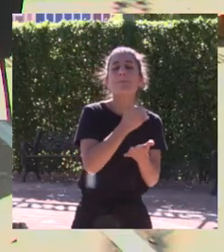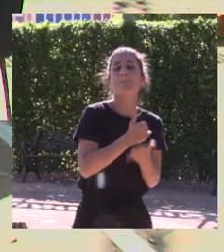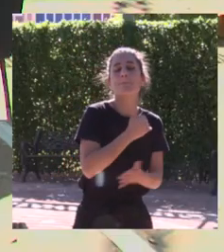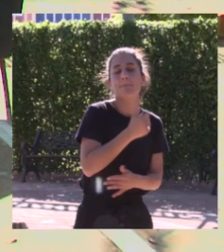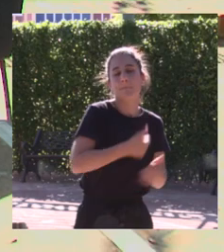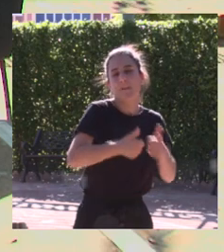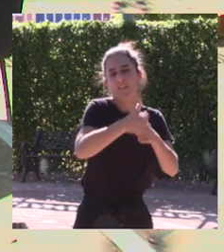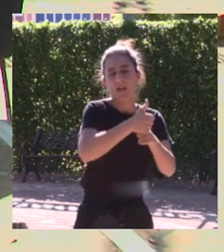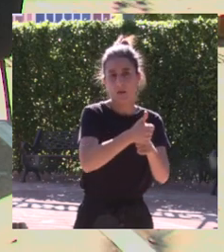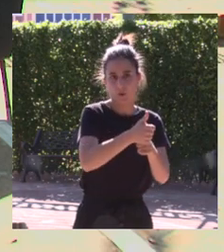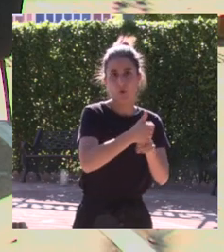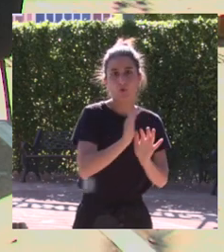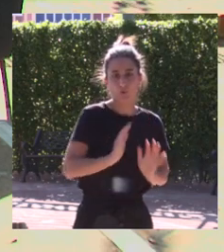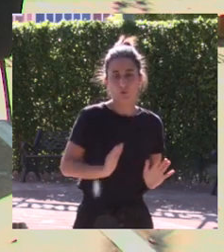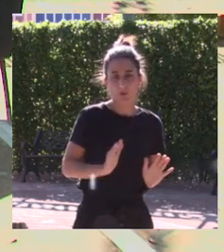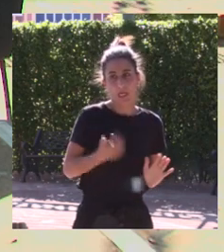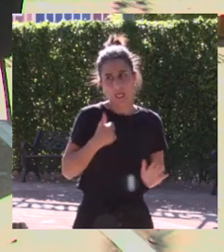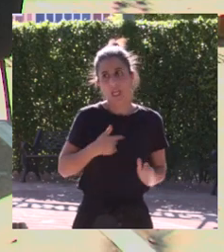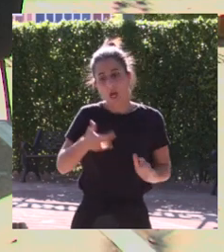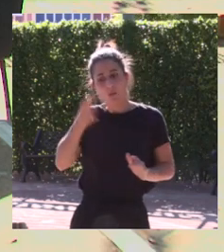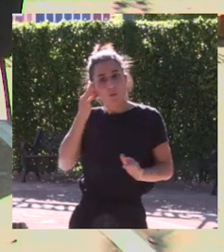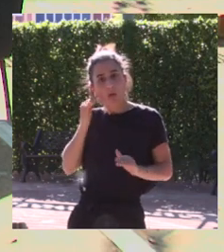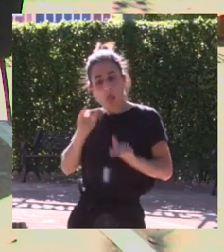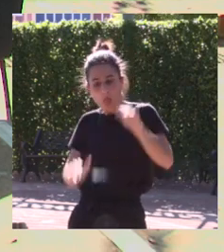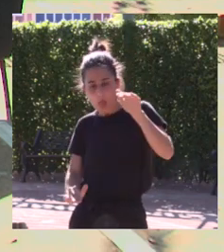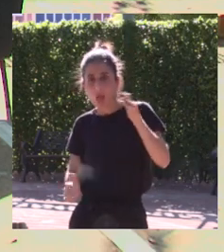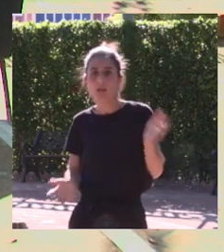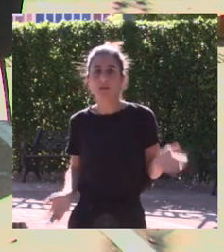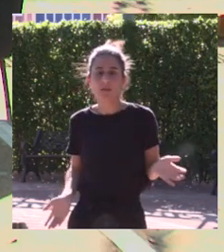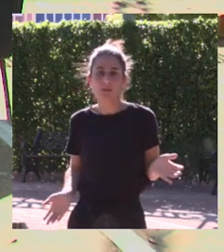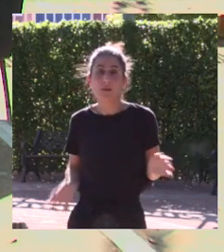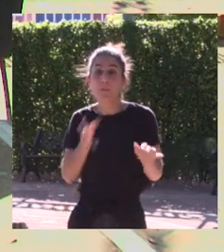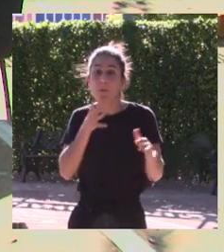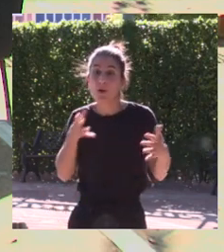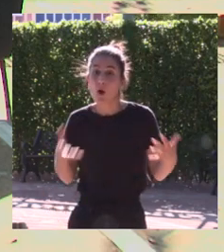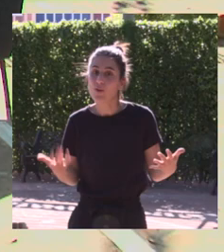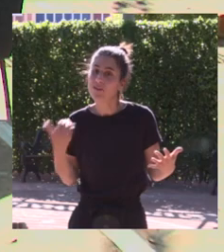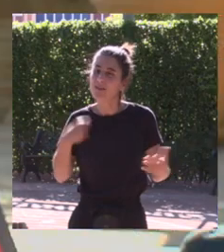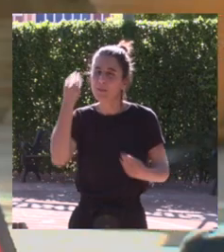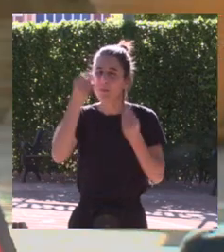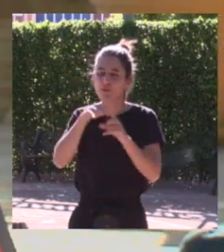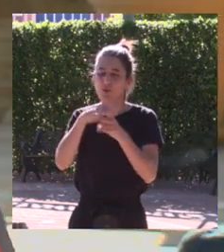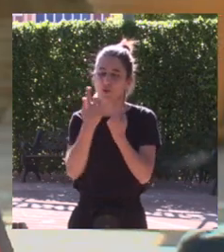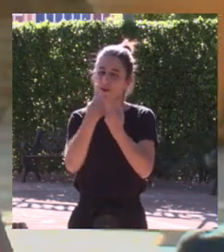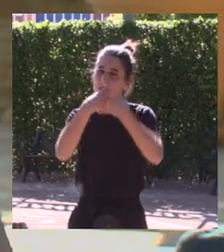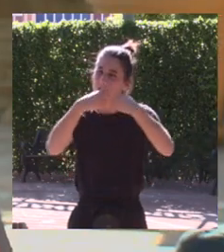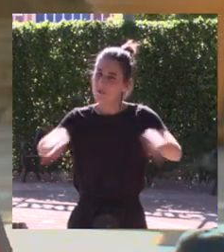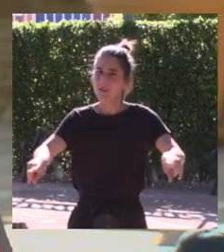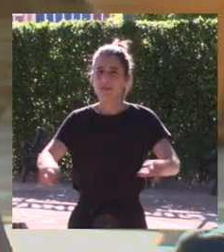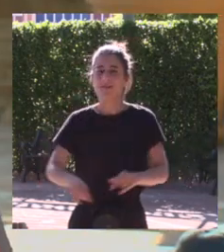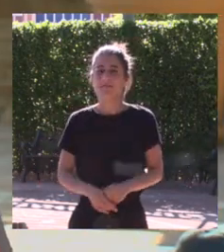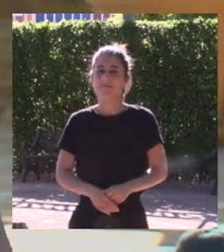pocos en aquel momento comparado con lo que nosotros teníamos pero ahora yo creo que el viento ha cambiado